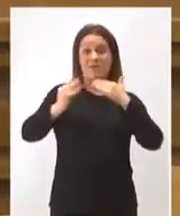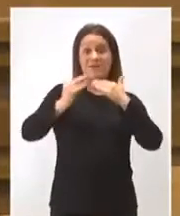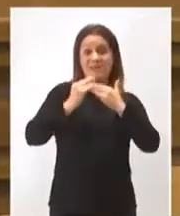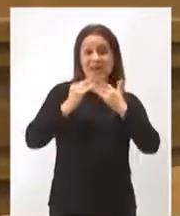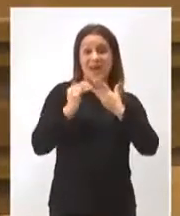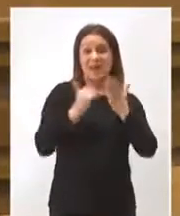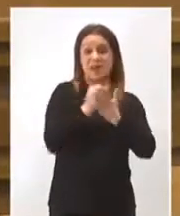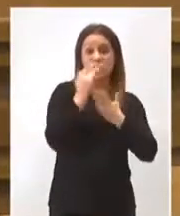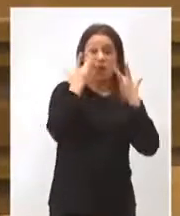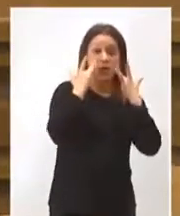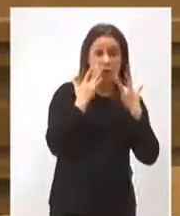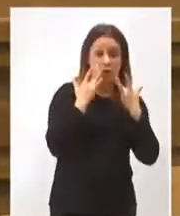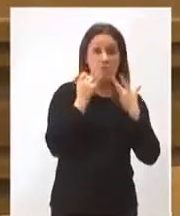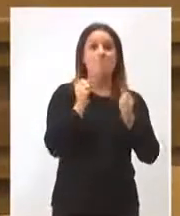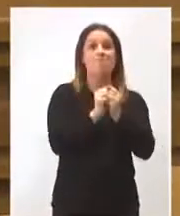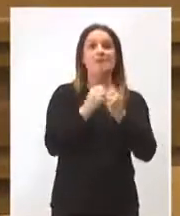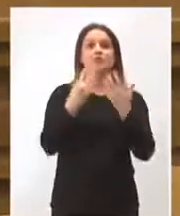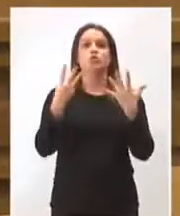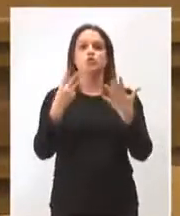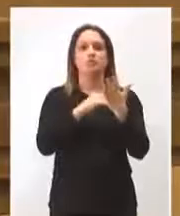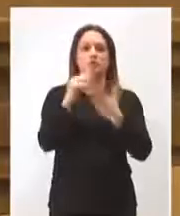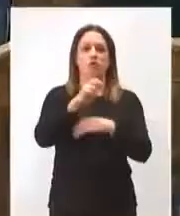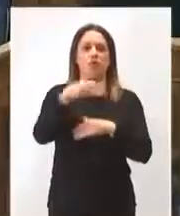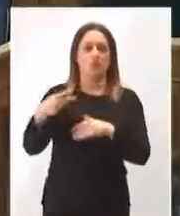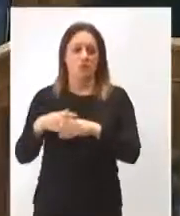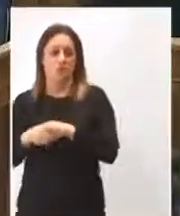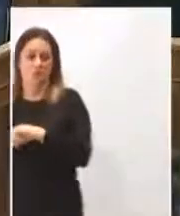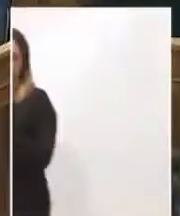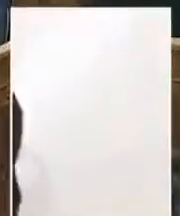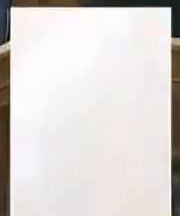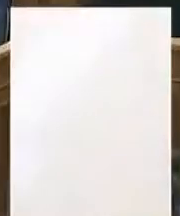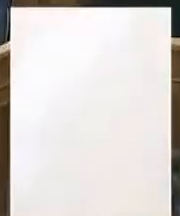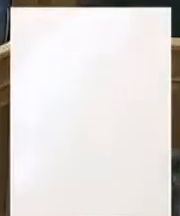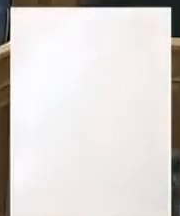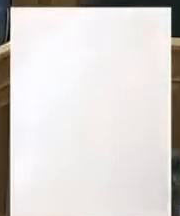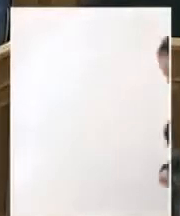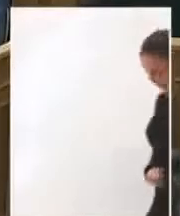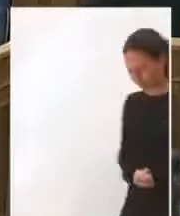ecológica. Repito, 28,5 millones de euros. 25,8 millones.